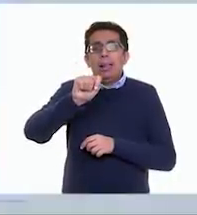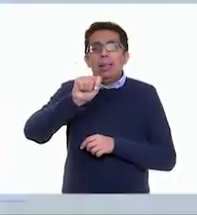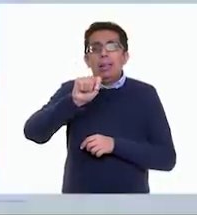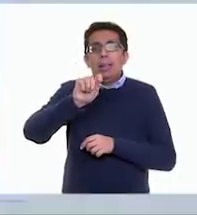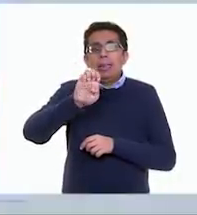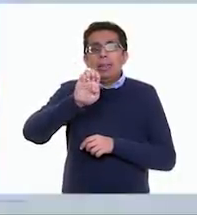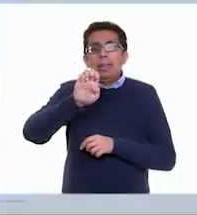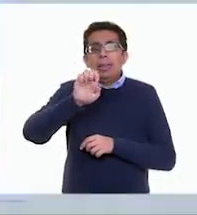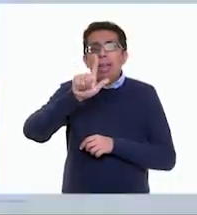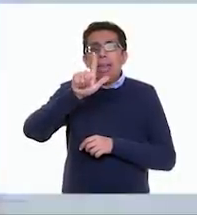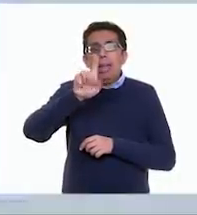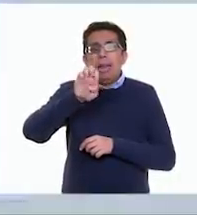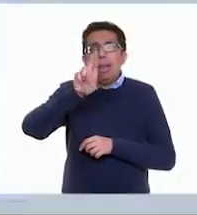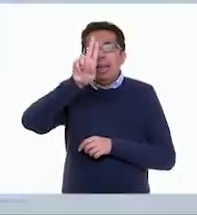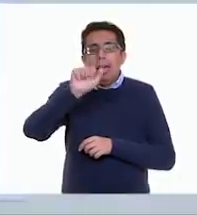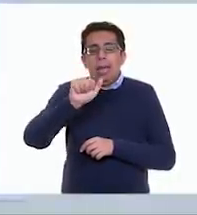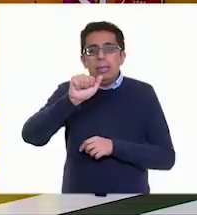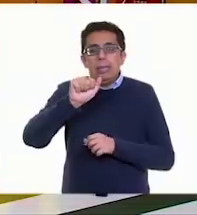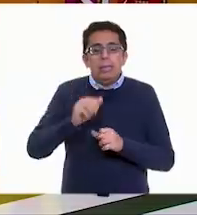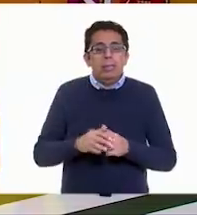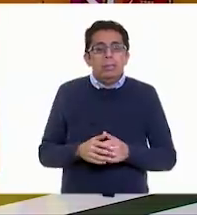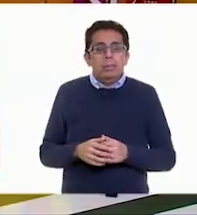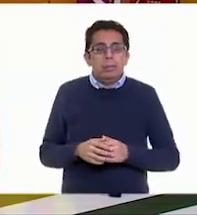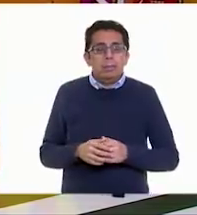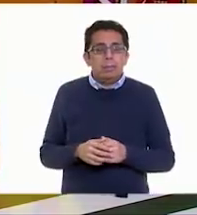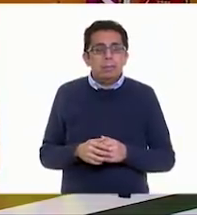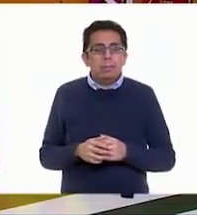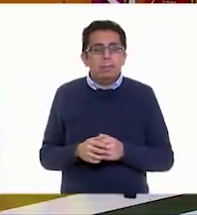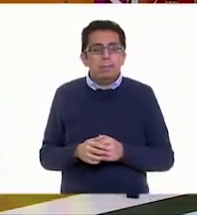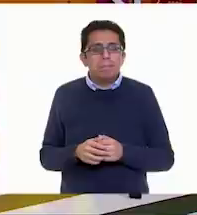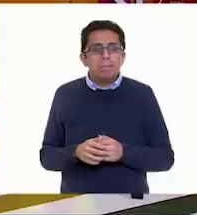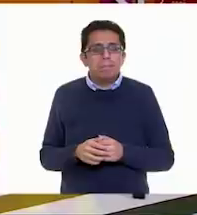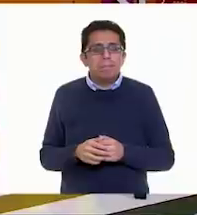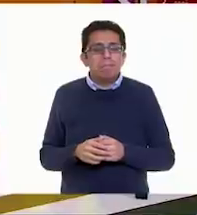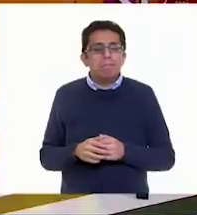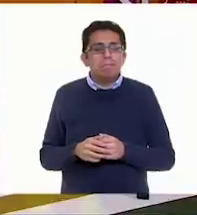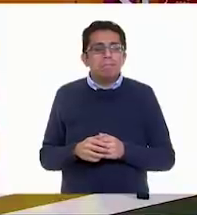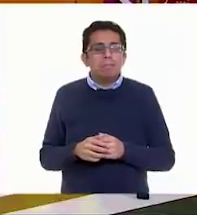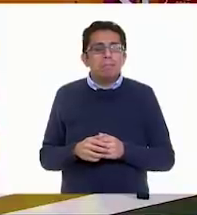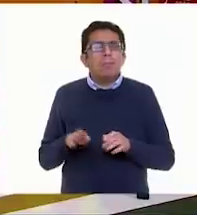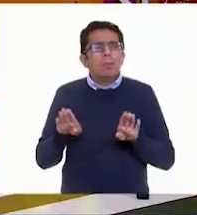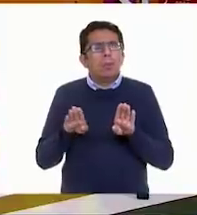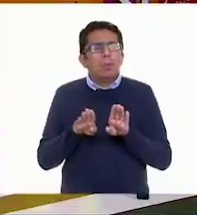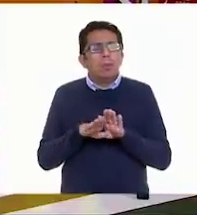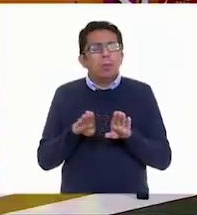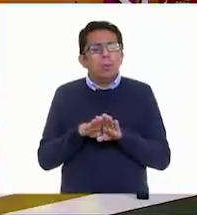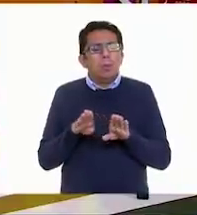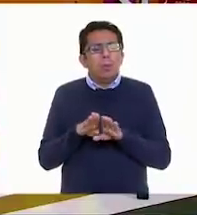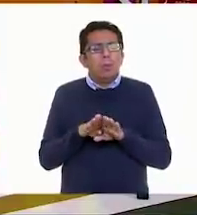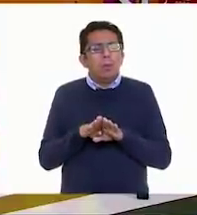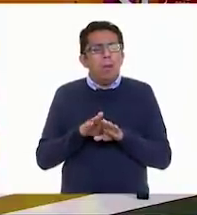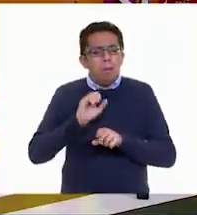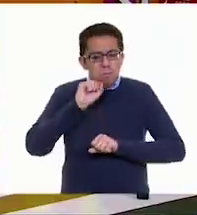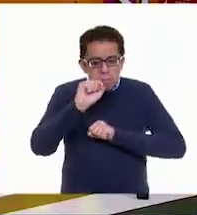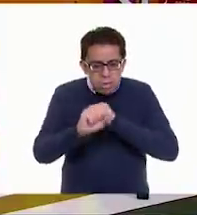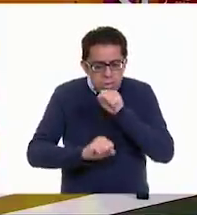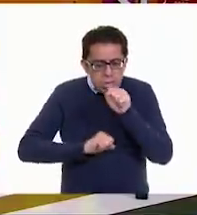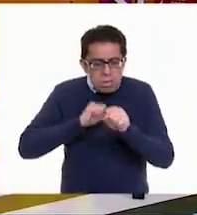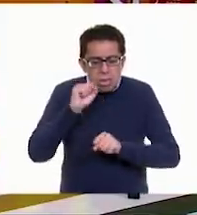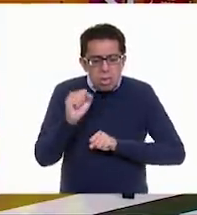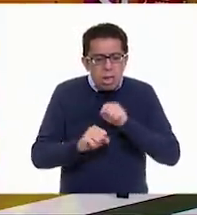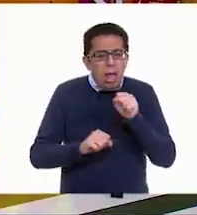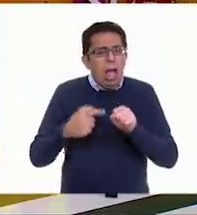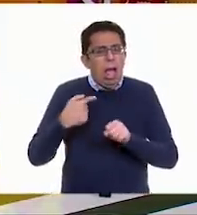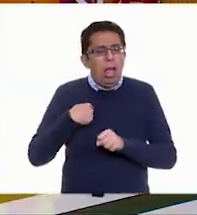Telera. Telera. Telera. Muy bien. También a la bici le dicen baica. ¿En serio? Yo he